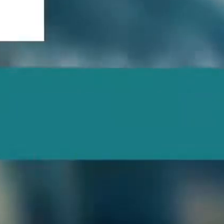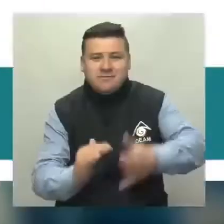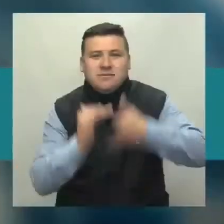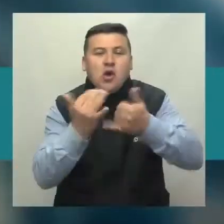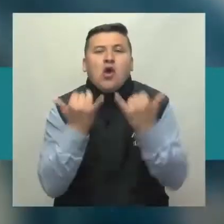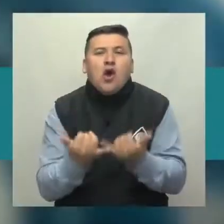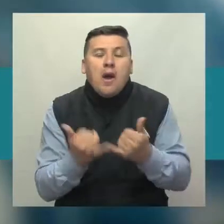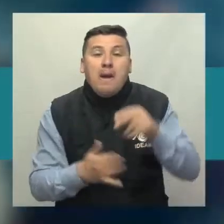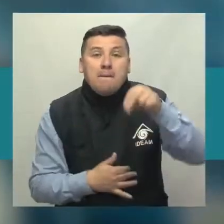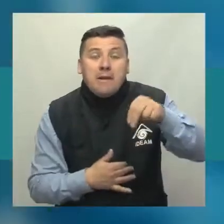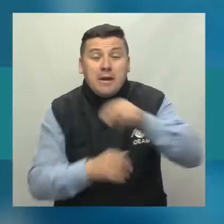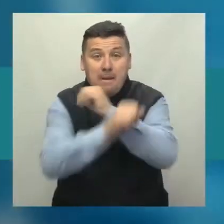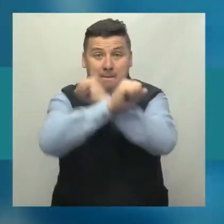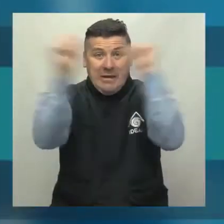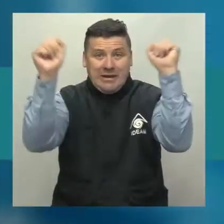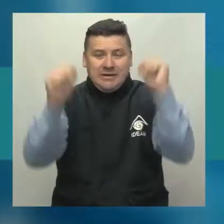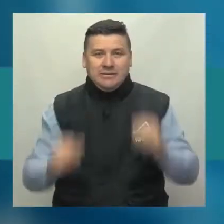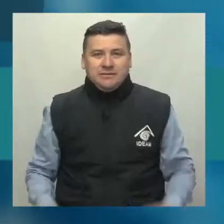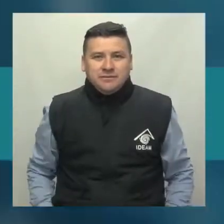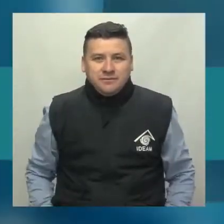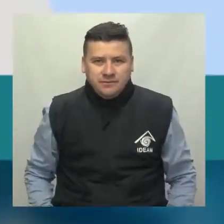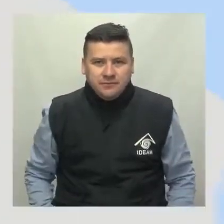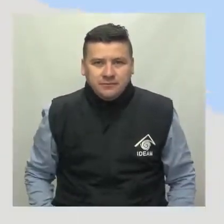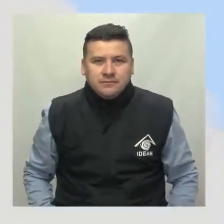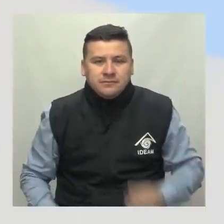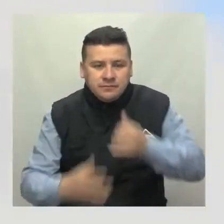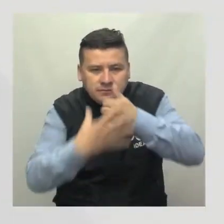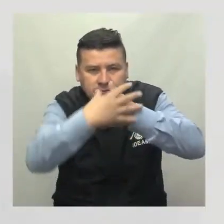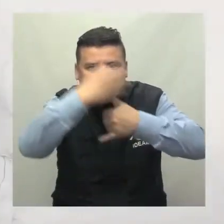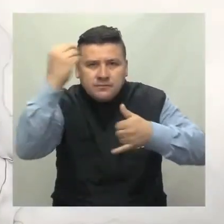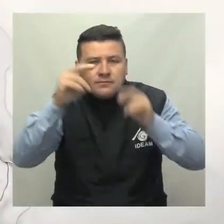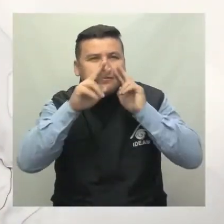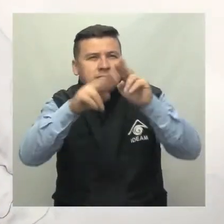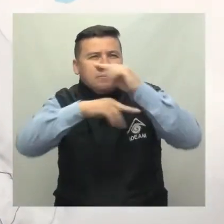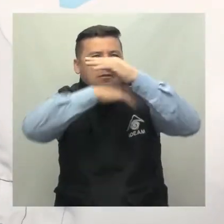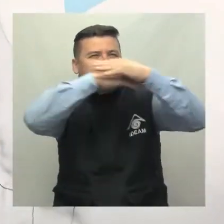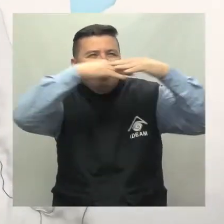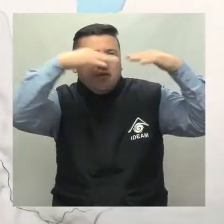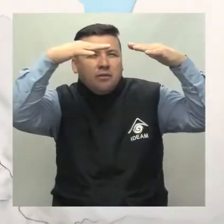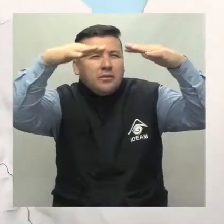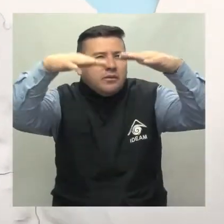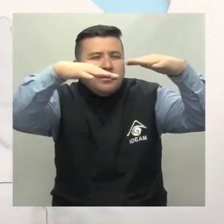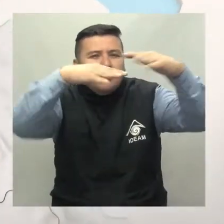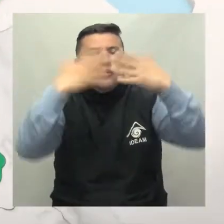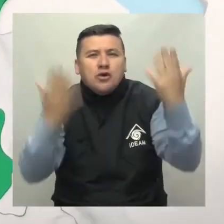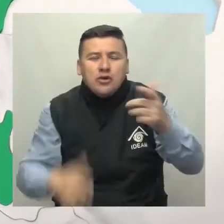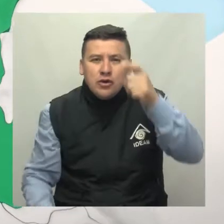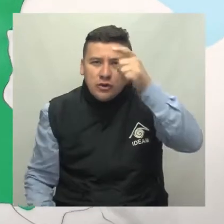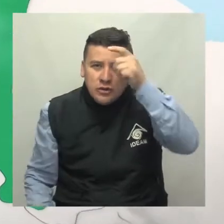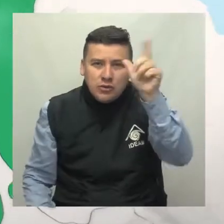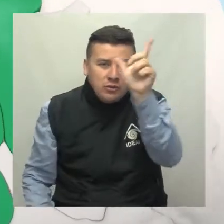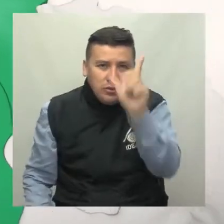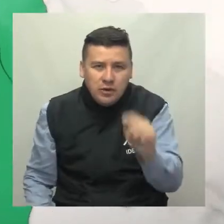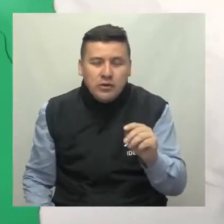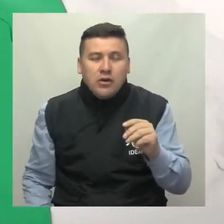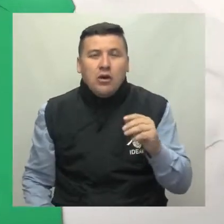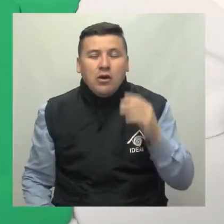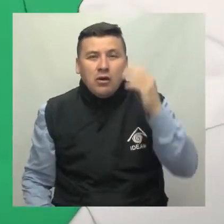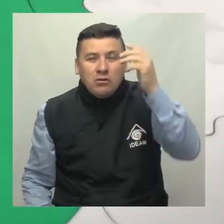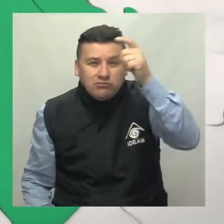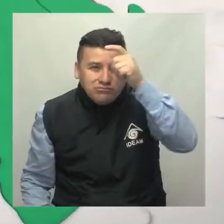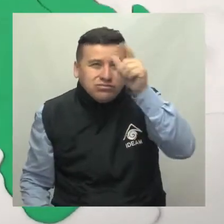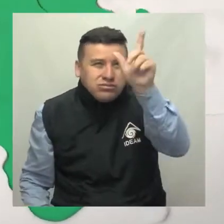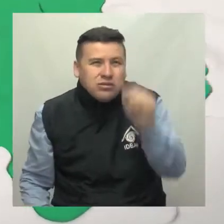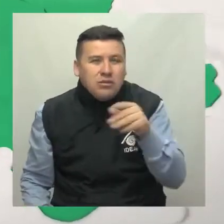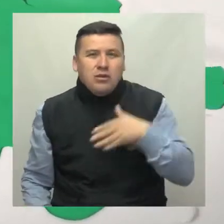Pronóstico del tiempo para la mañana del martes Para el Caribe se esperan condiciones con lluvias en sectores de Sucre, Bolívar y Córdoba